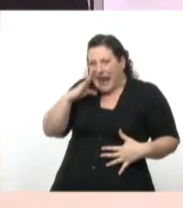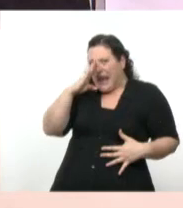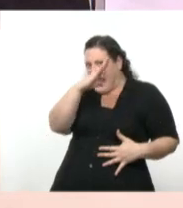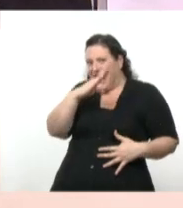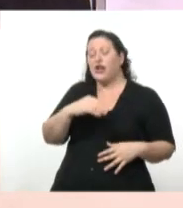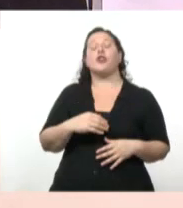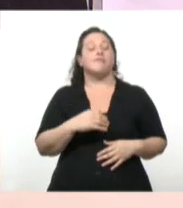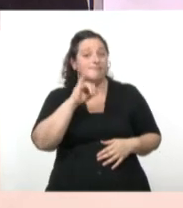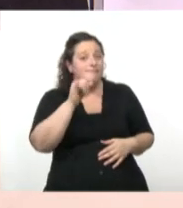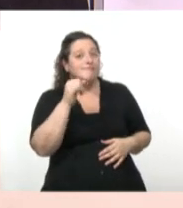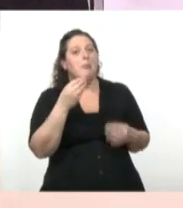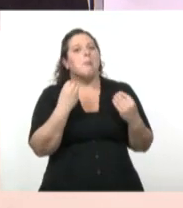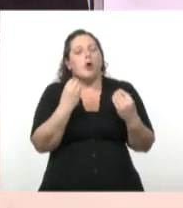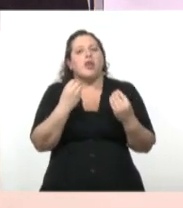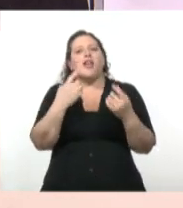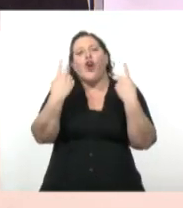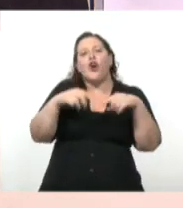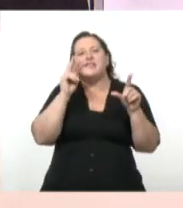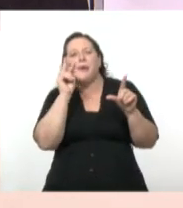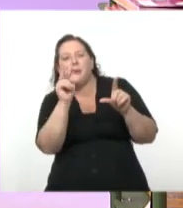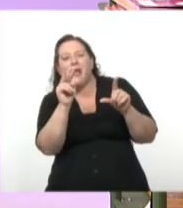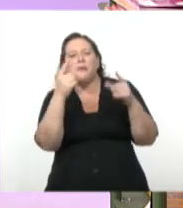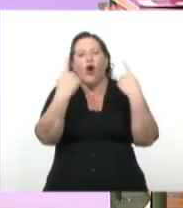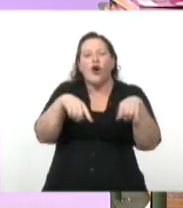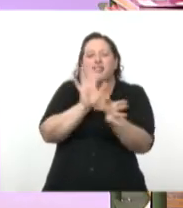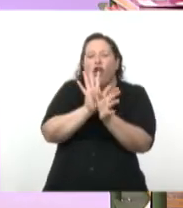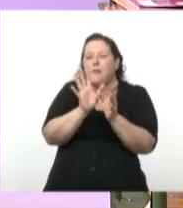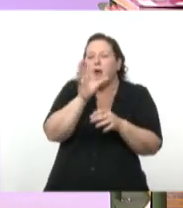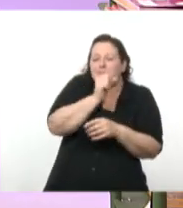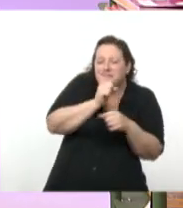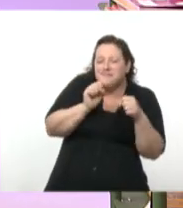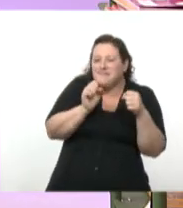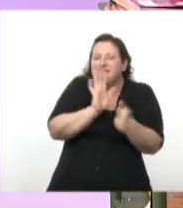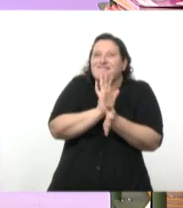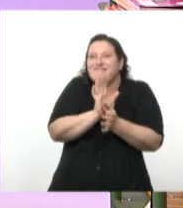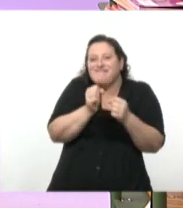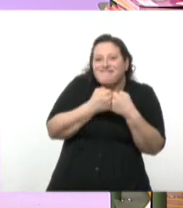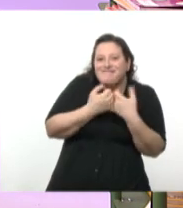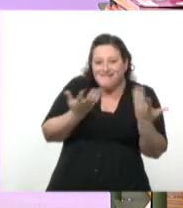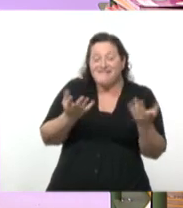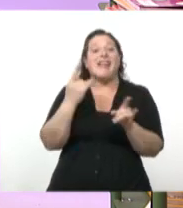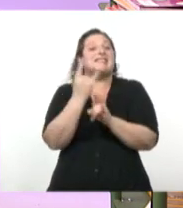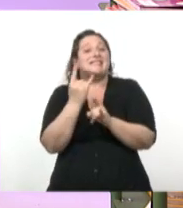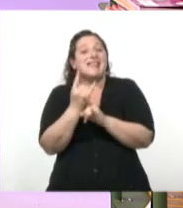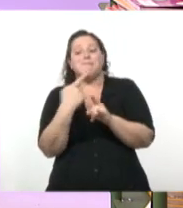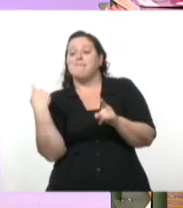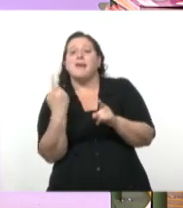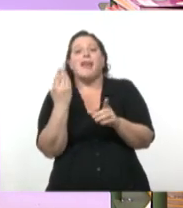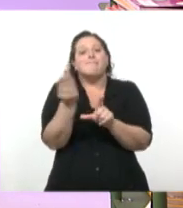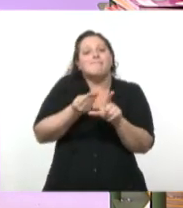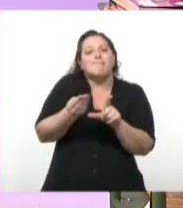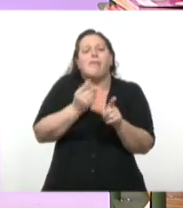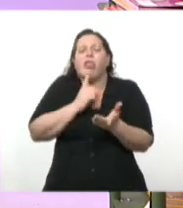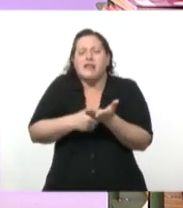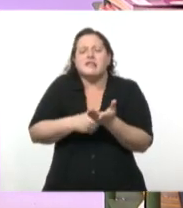luz y de lo que vemos y de lo que oculta. Totalmente. Siempre que dibujamos es más lo que no mostramos sobre las cosas que lo que